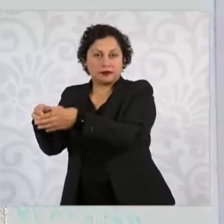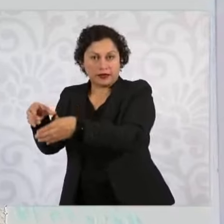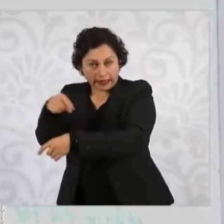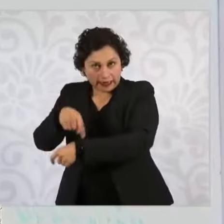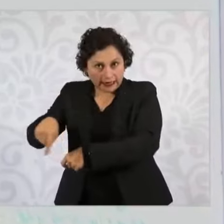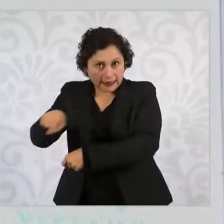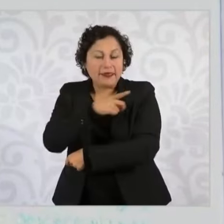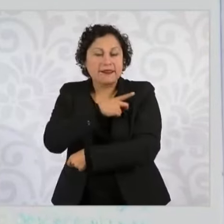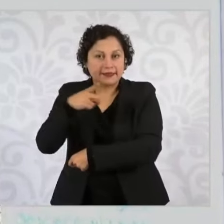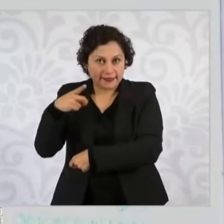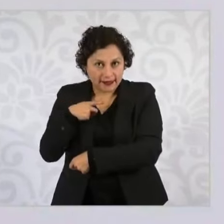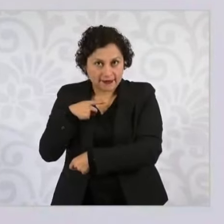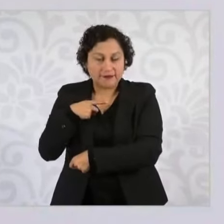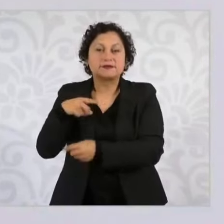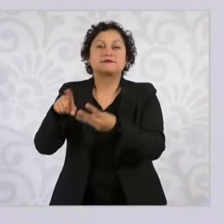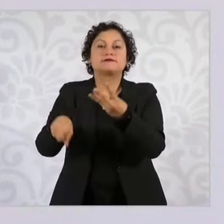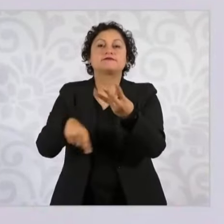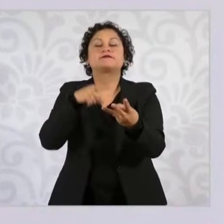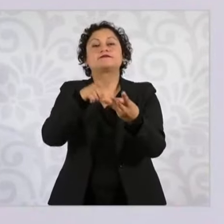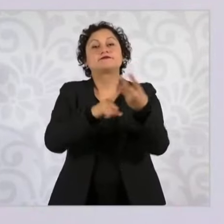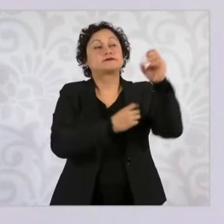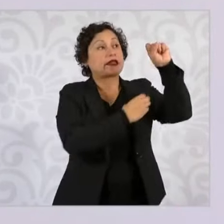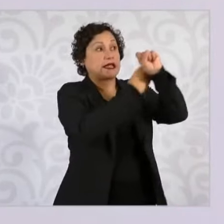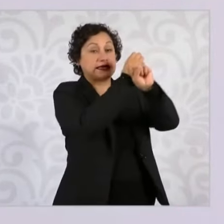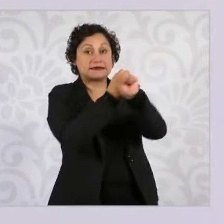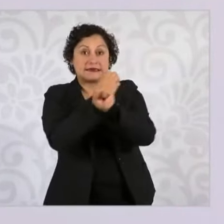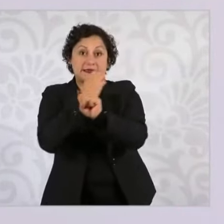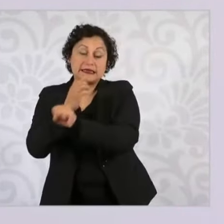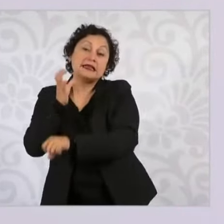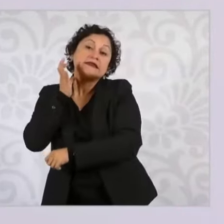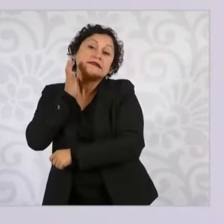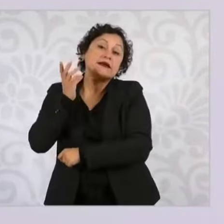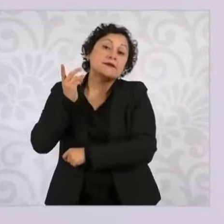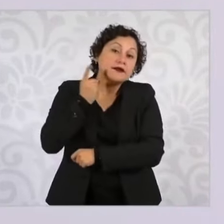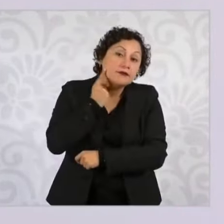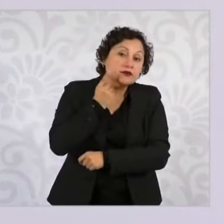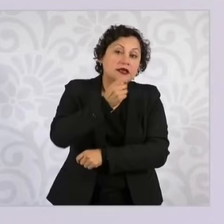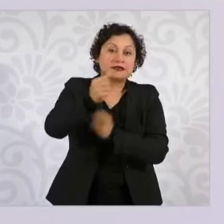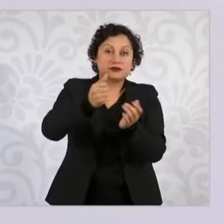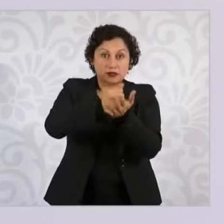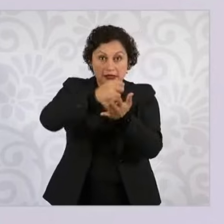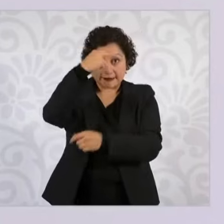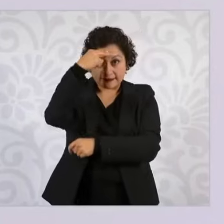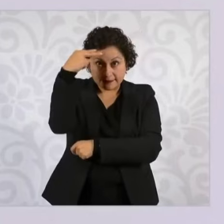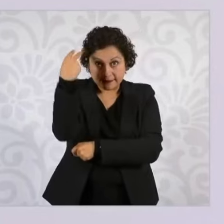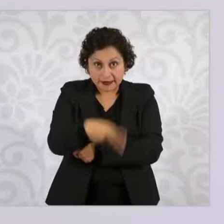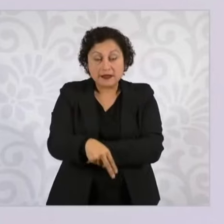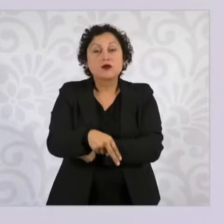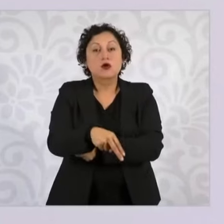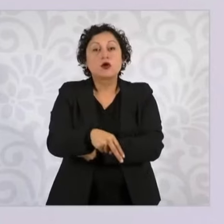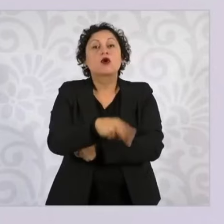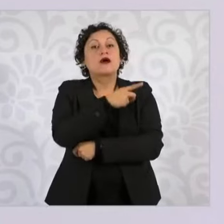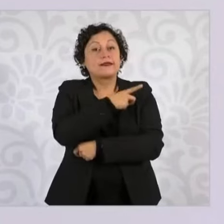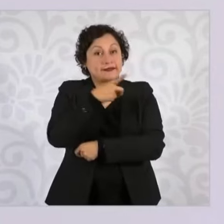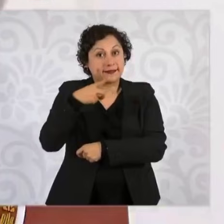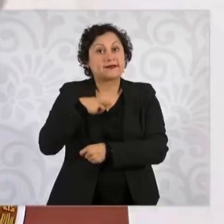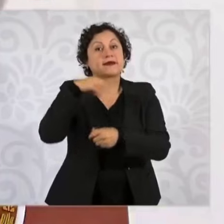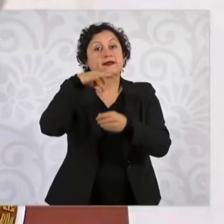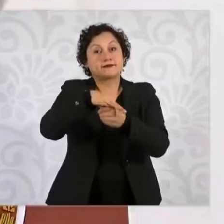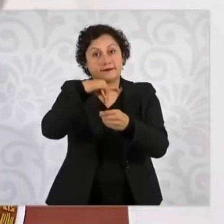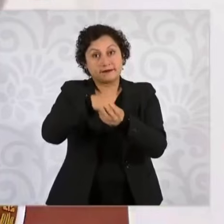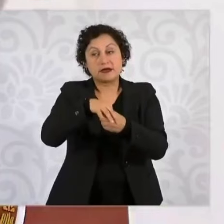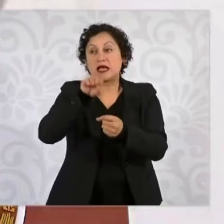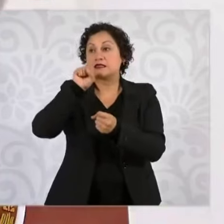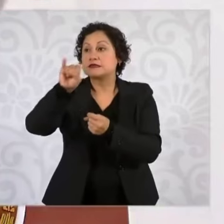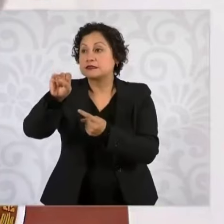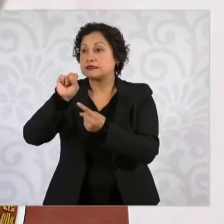La mayoría de los congresos estatales y de la Ciudad de México. Y una vez que ocurre eso, entonces